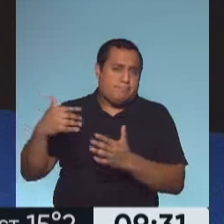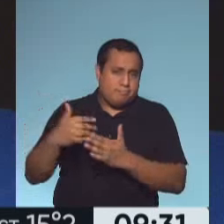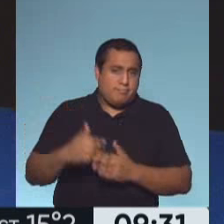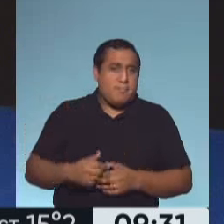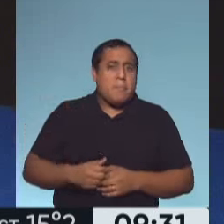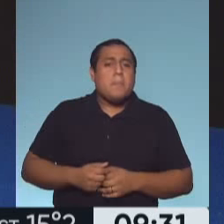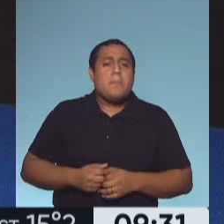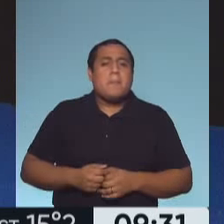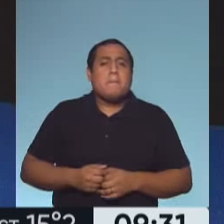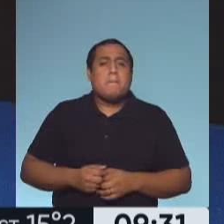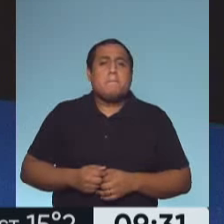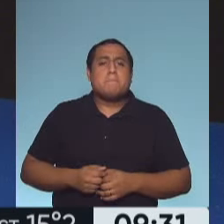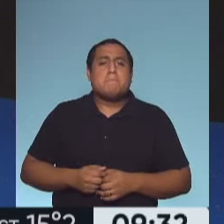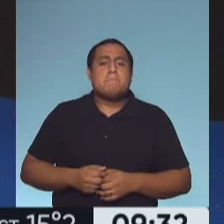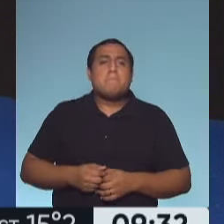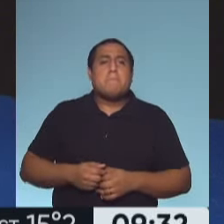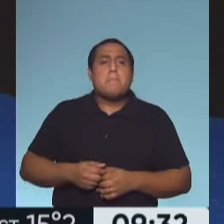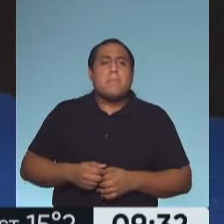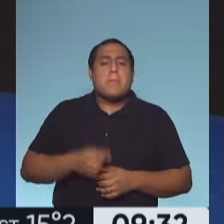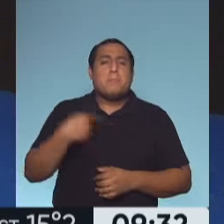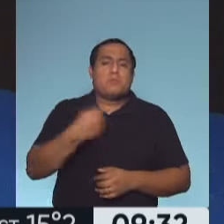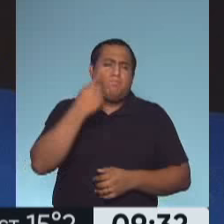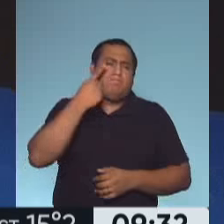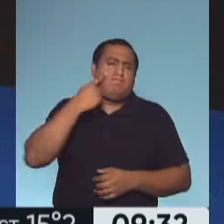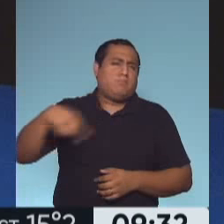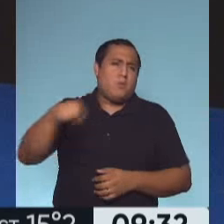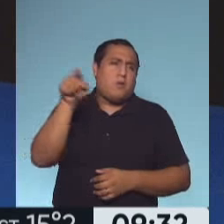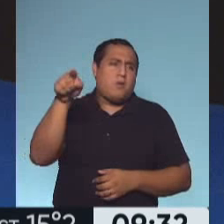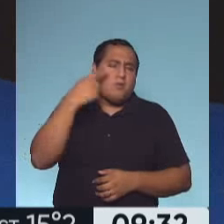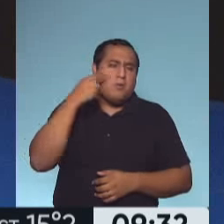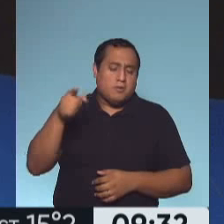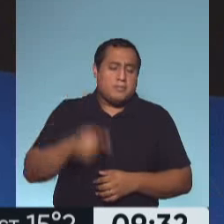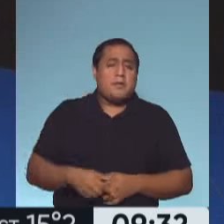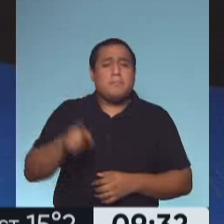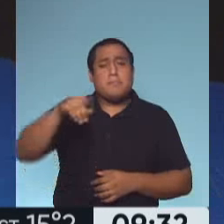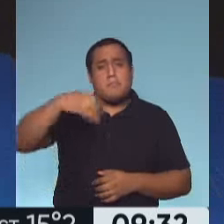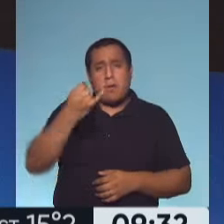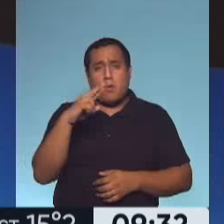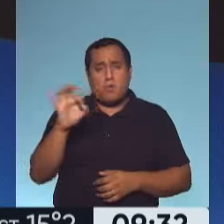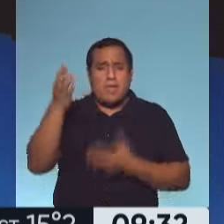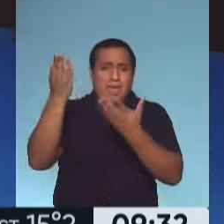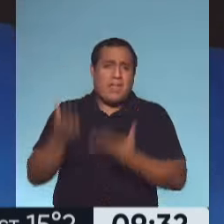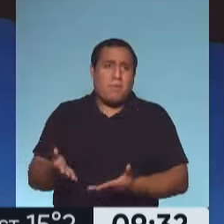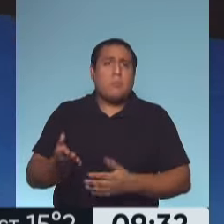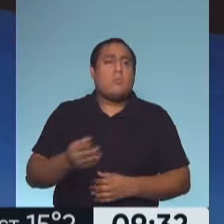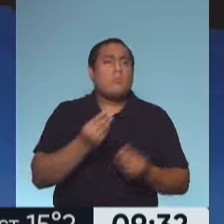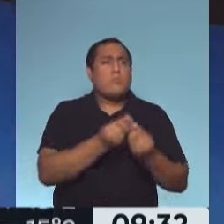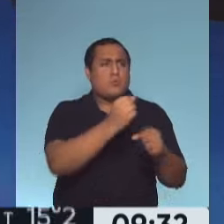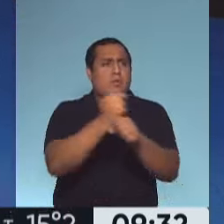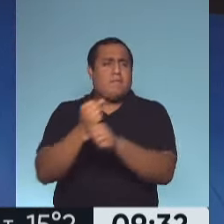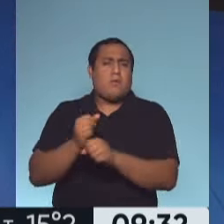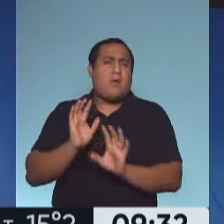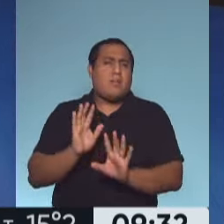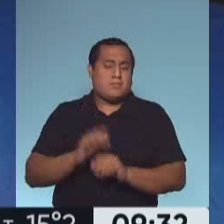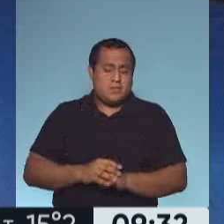Nunca pasó inadvertido por la vida de ninguno de nosotros. Así que en vos, Mauro, el ejemplo de muchos trabajadores y